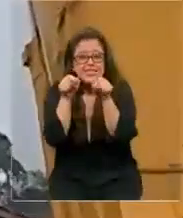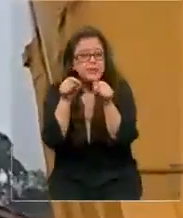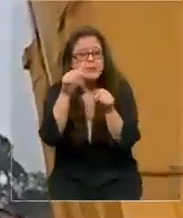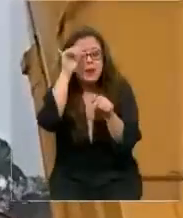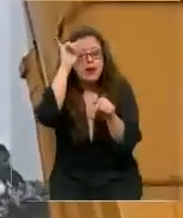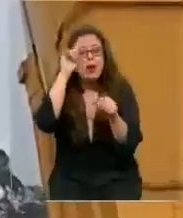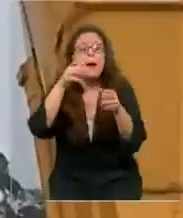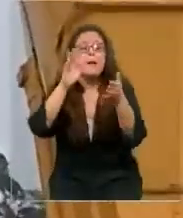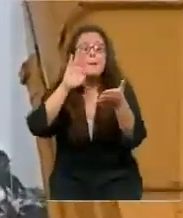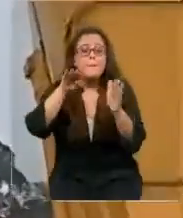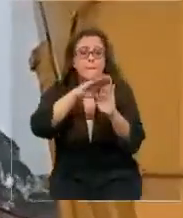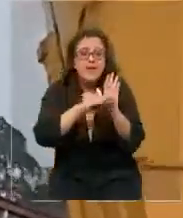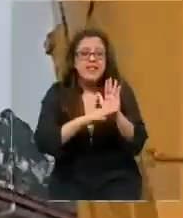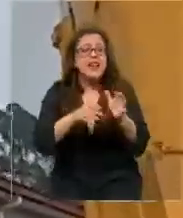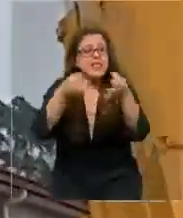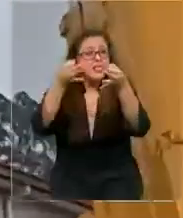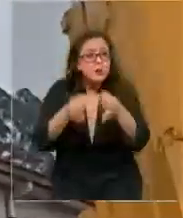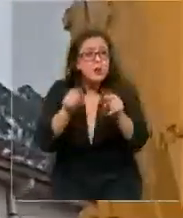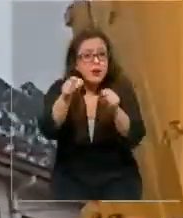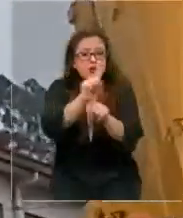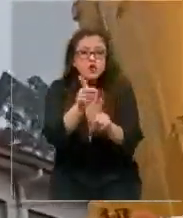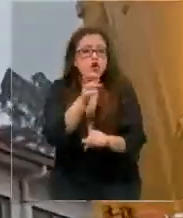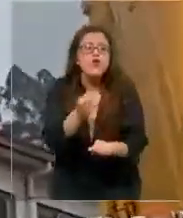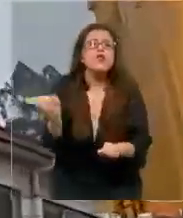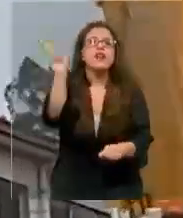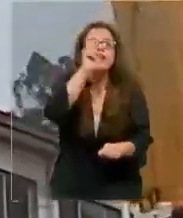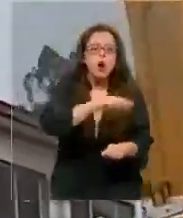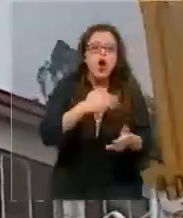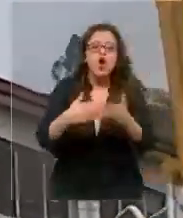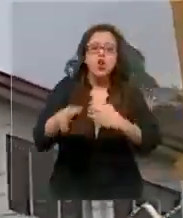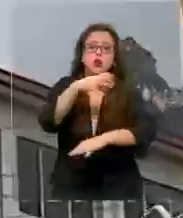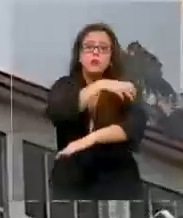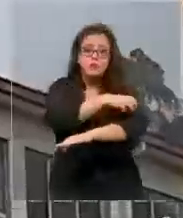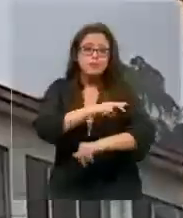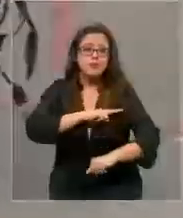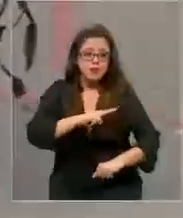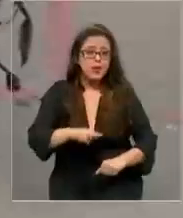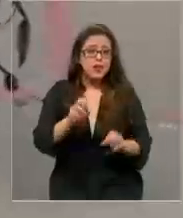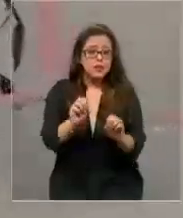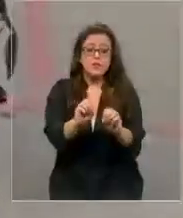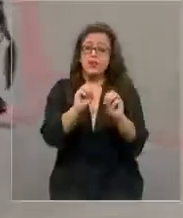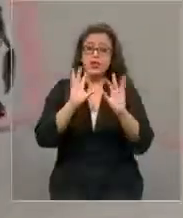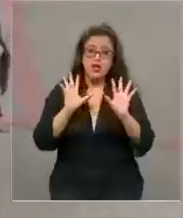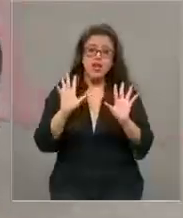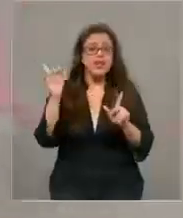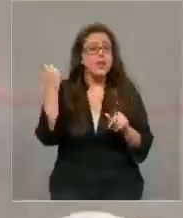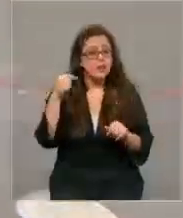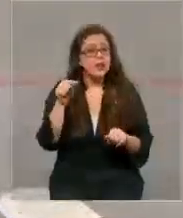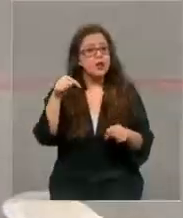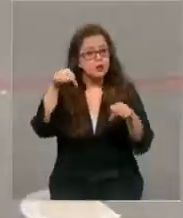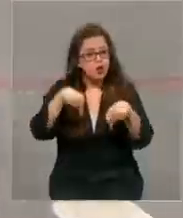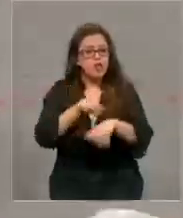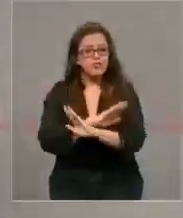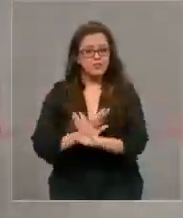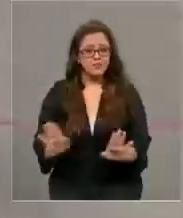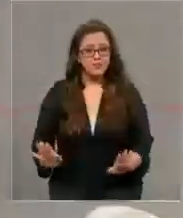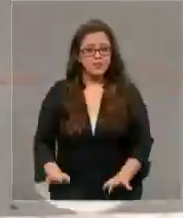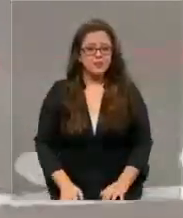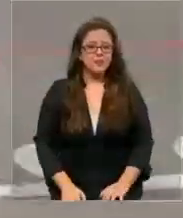en ese sector entonces de la región de Valparaíso. Una imagen realmente impresionante que finalmente termina en el día de hoy.